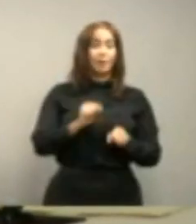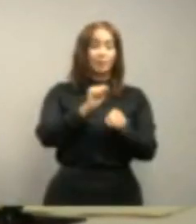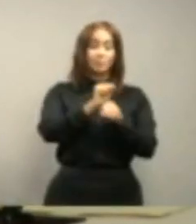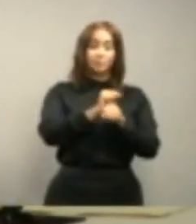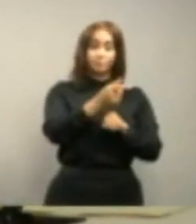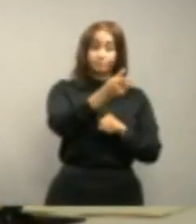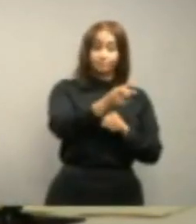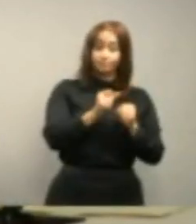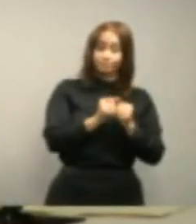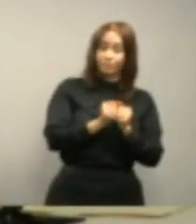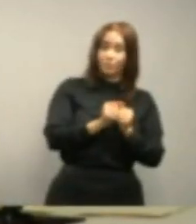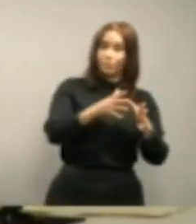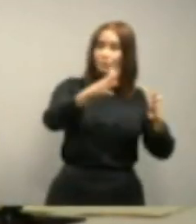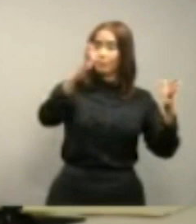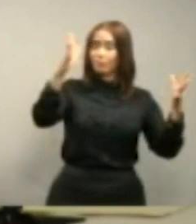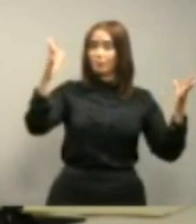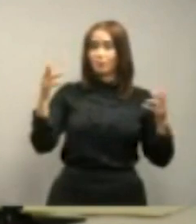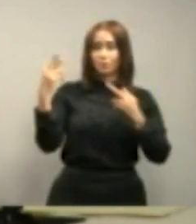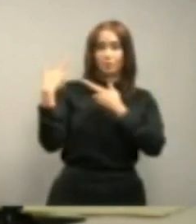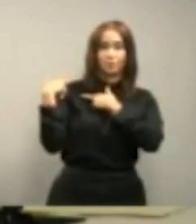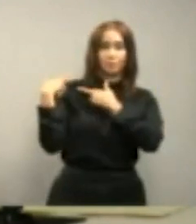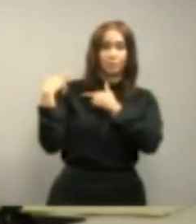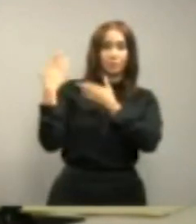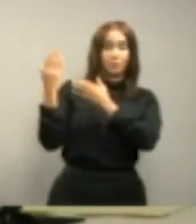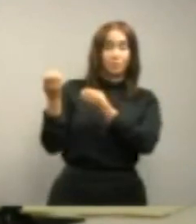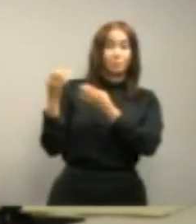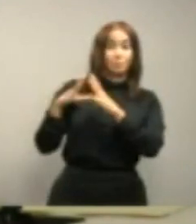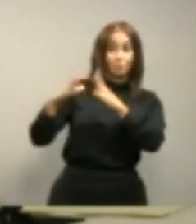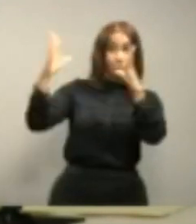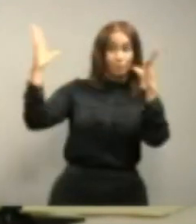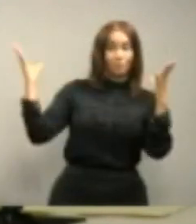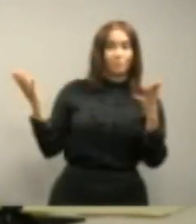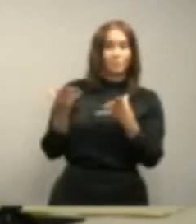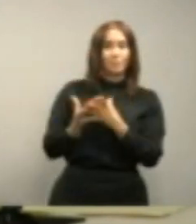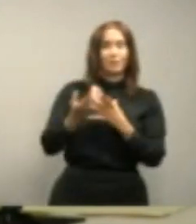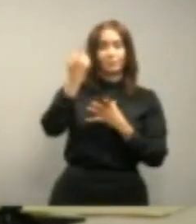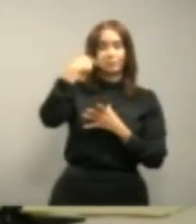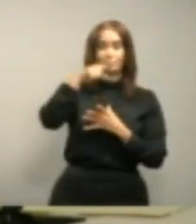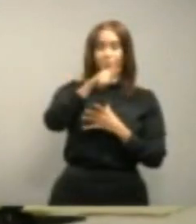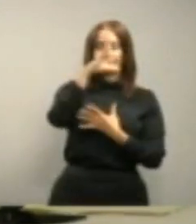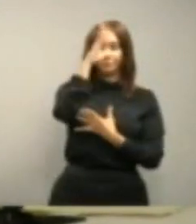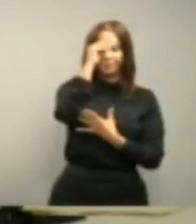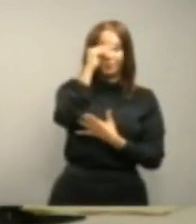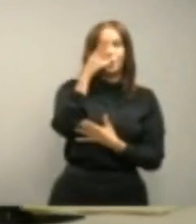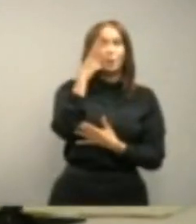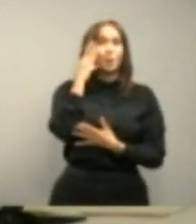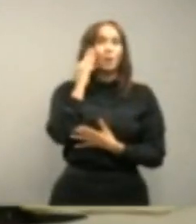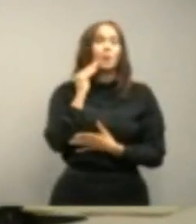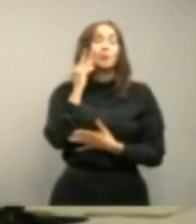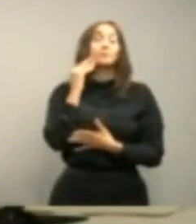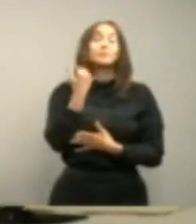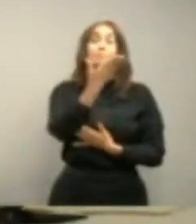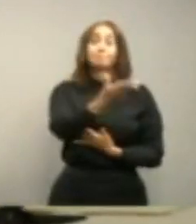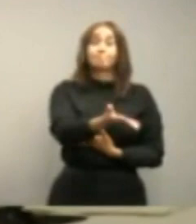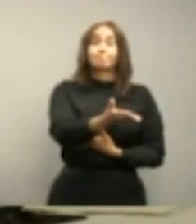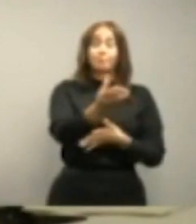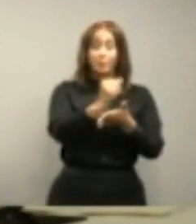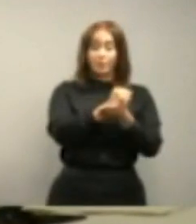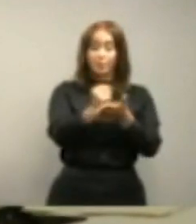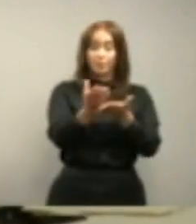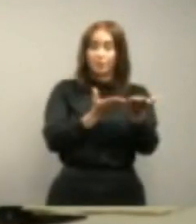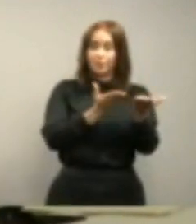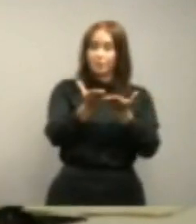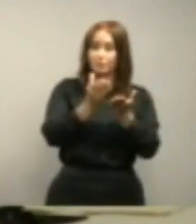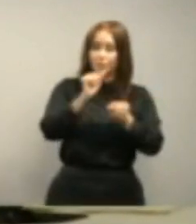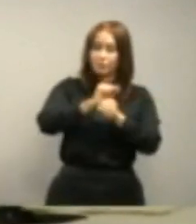delante es grande y compleja, pero solo un hombre con la dilatada experiencia y una hoja de servicios intachables como la suya